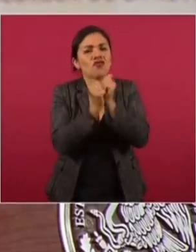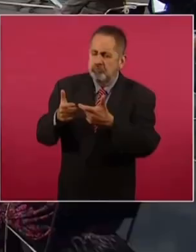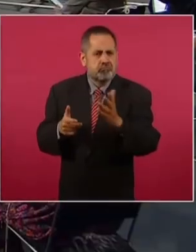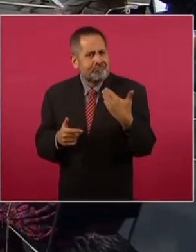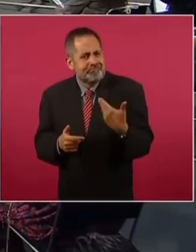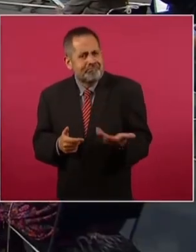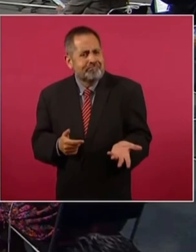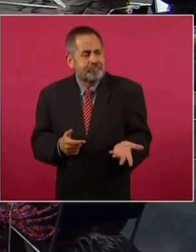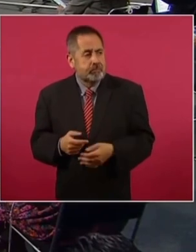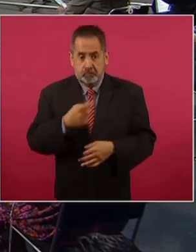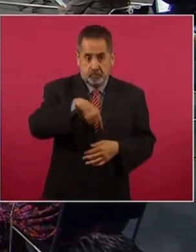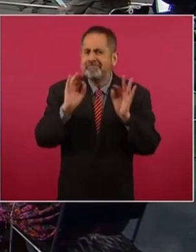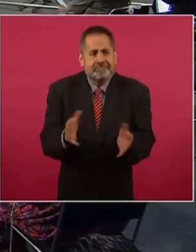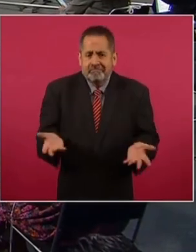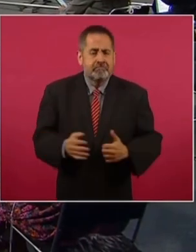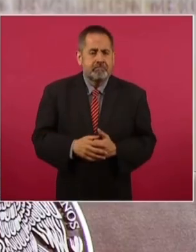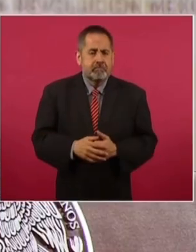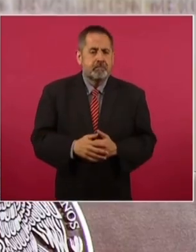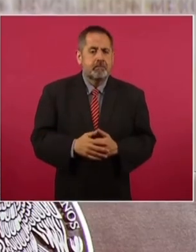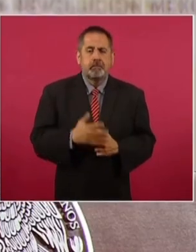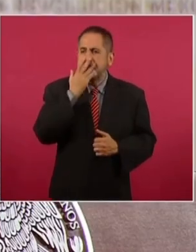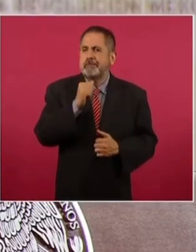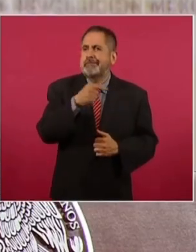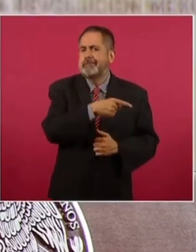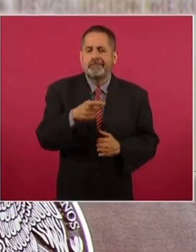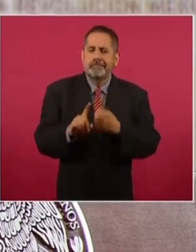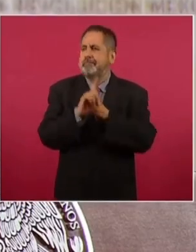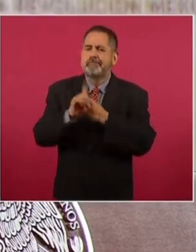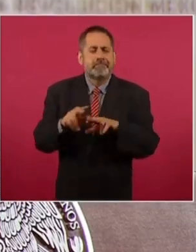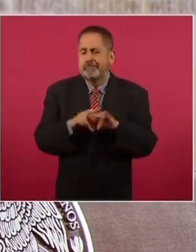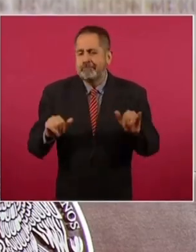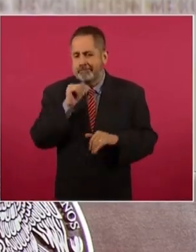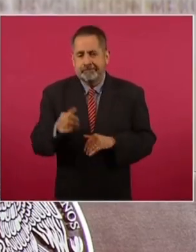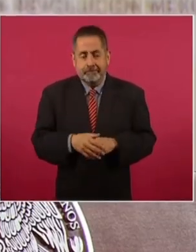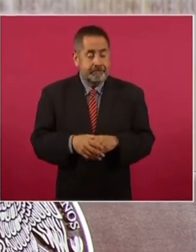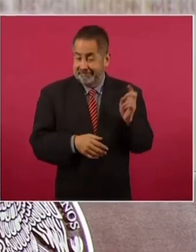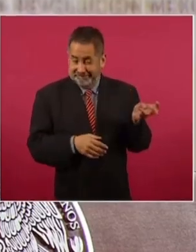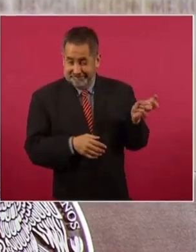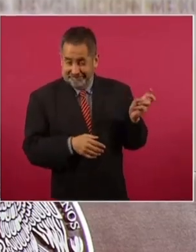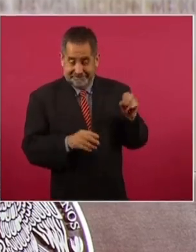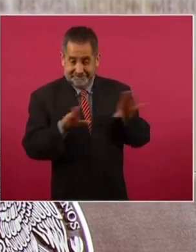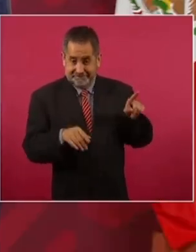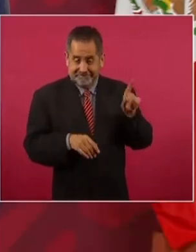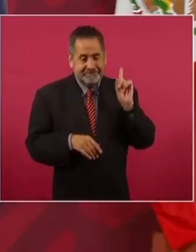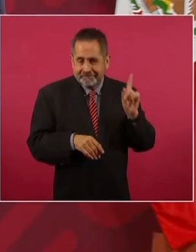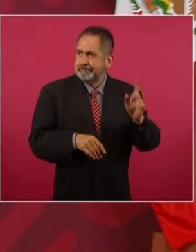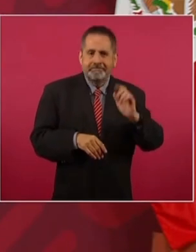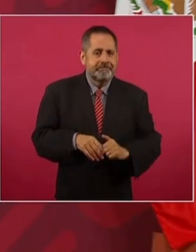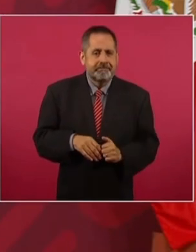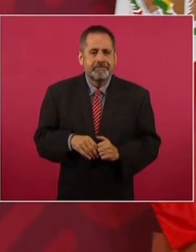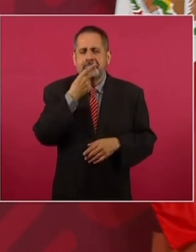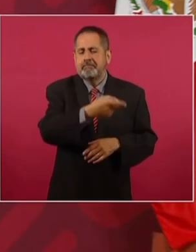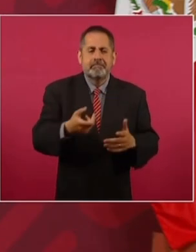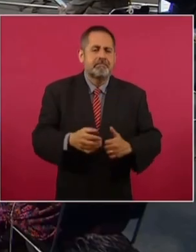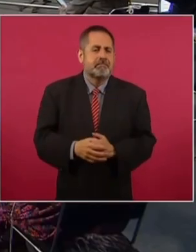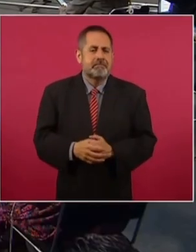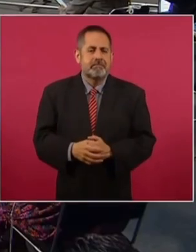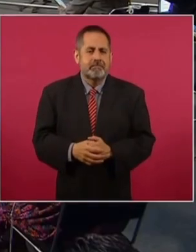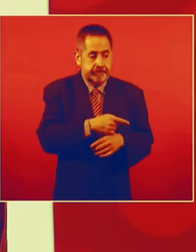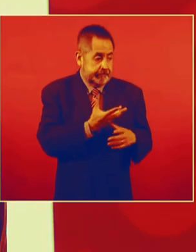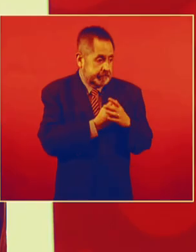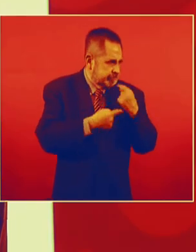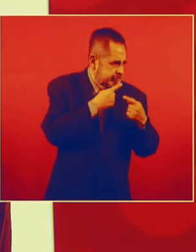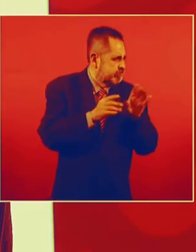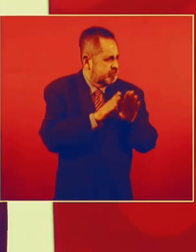respetuosa. Hemos llegado a acuerdos y no hay ningún problema. Esto es lo que se conoce como